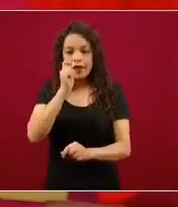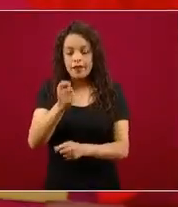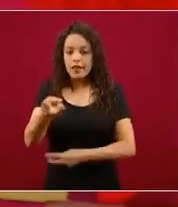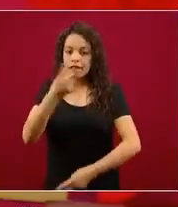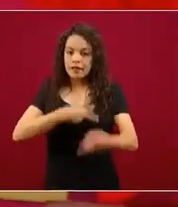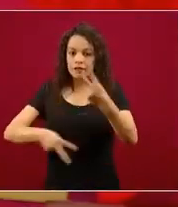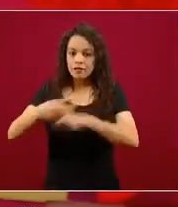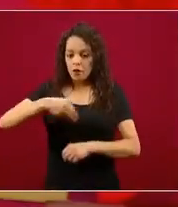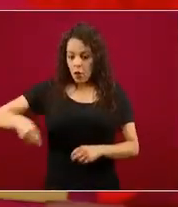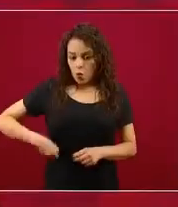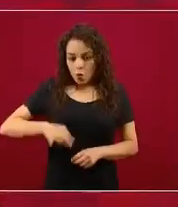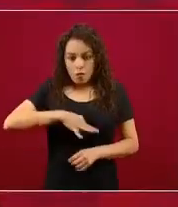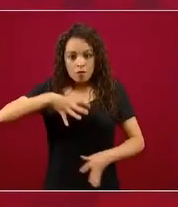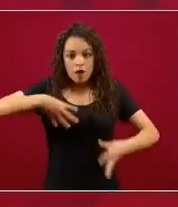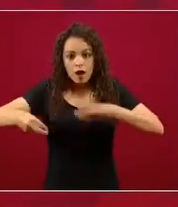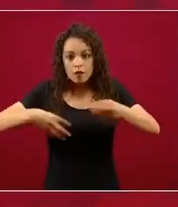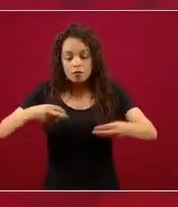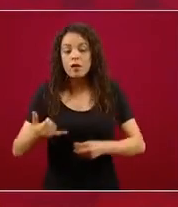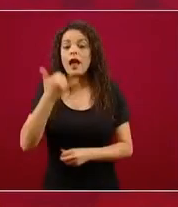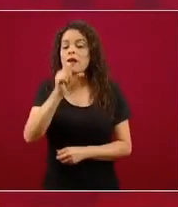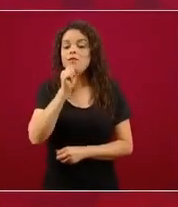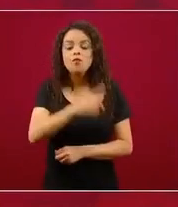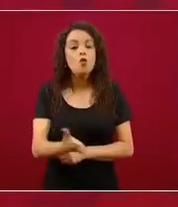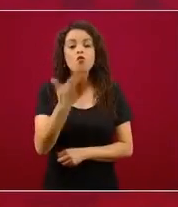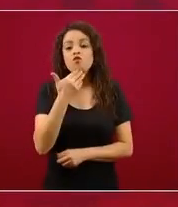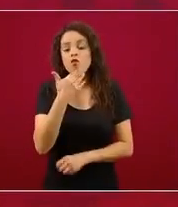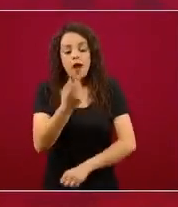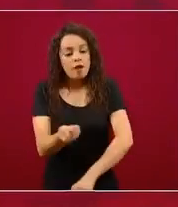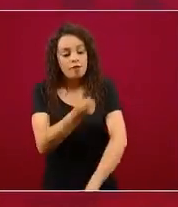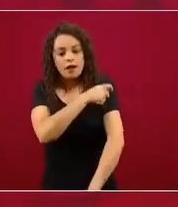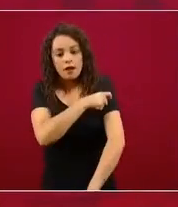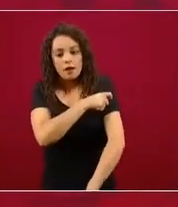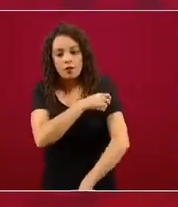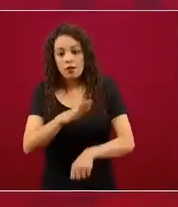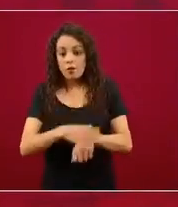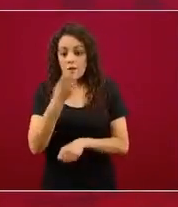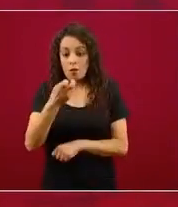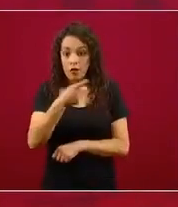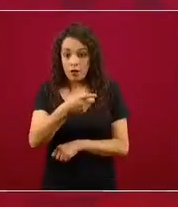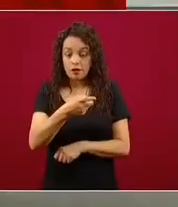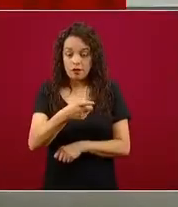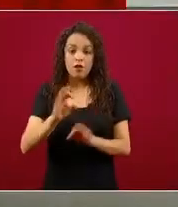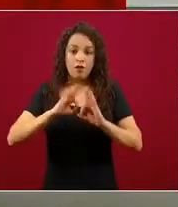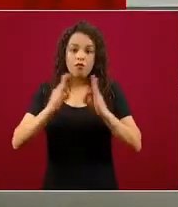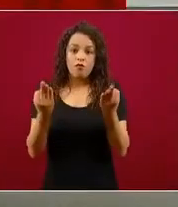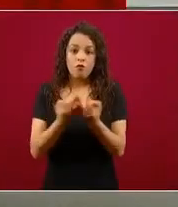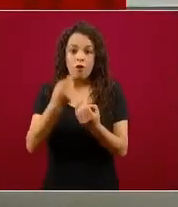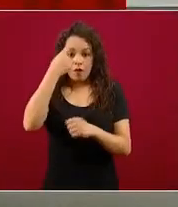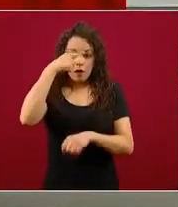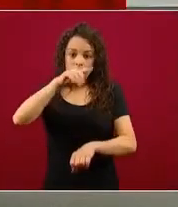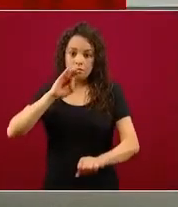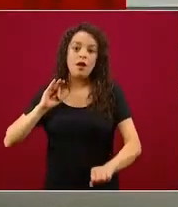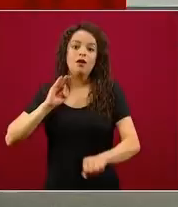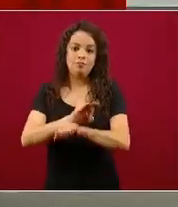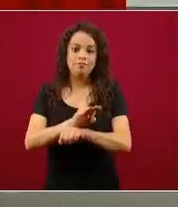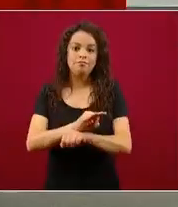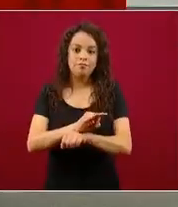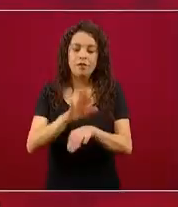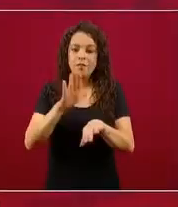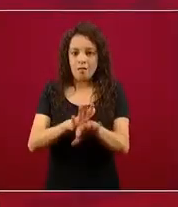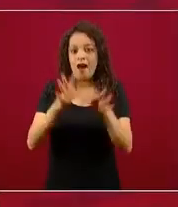y tampoco hay una vacuna que es un mecanismo de protección específica, tenemos solamente